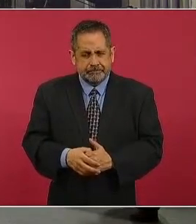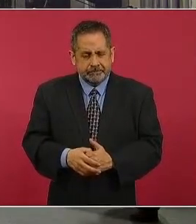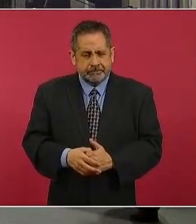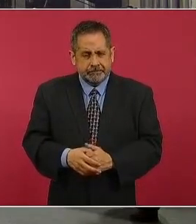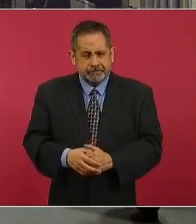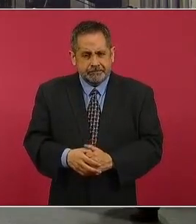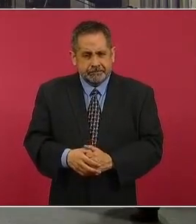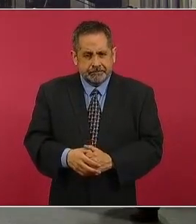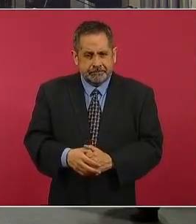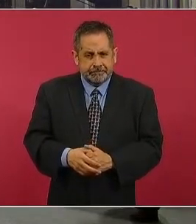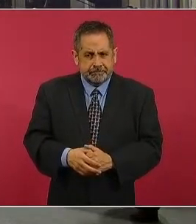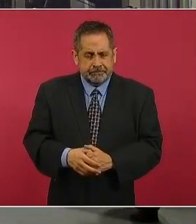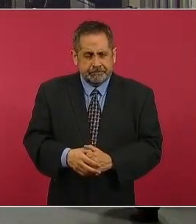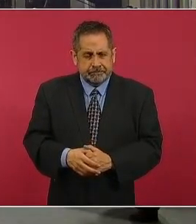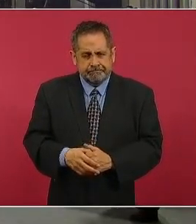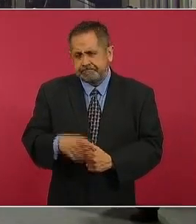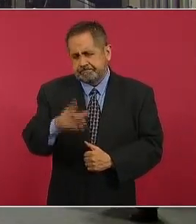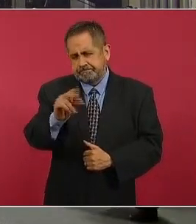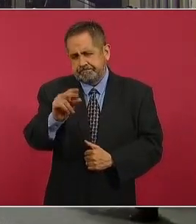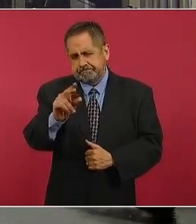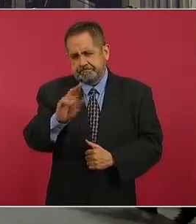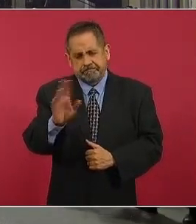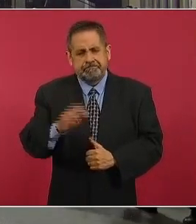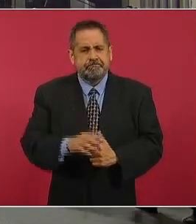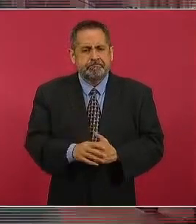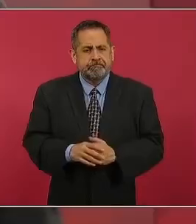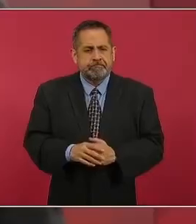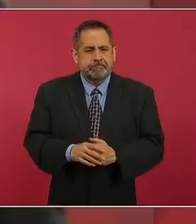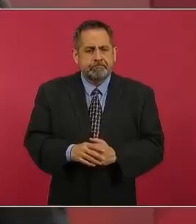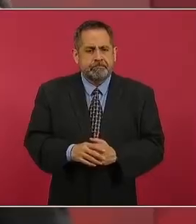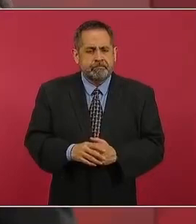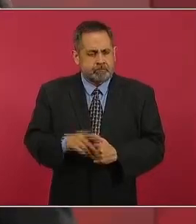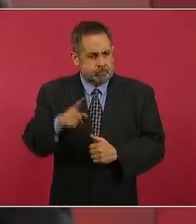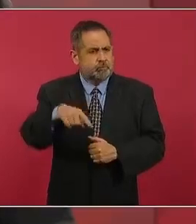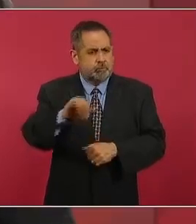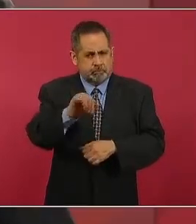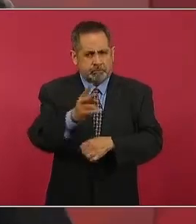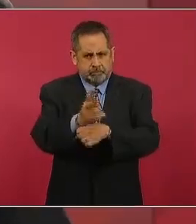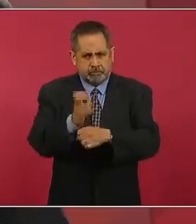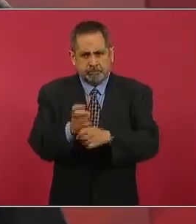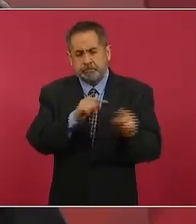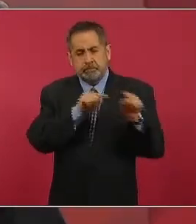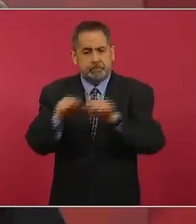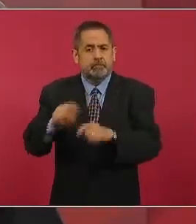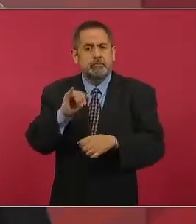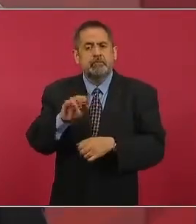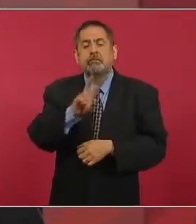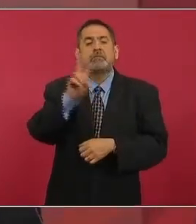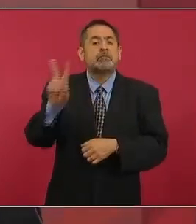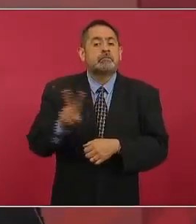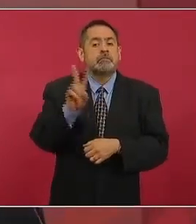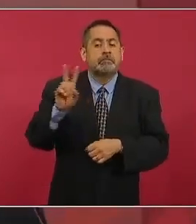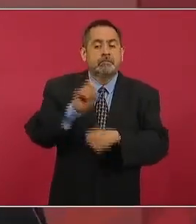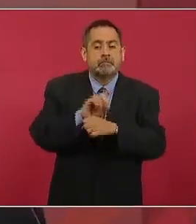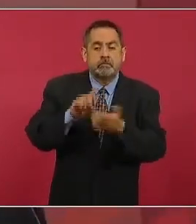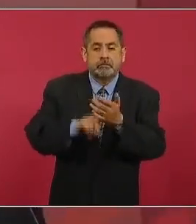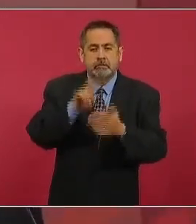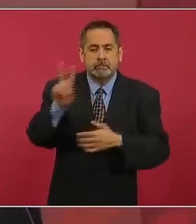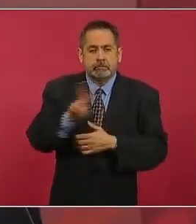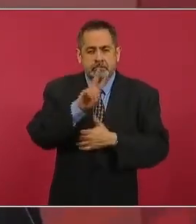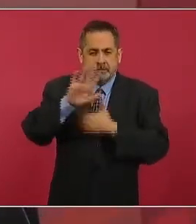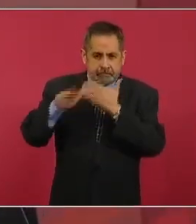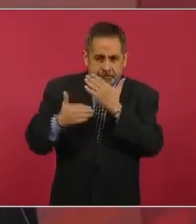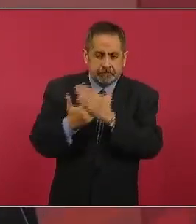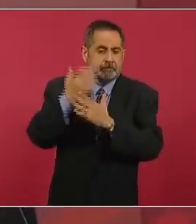no no ustedes sí están invitados porque el viernes es